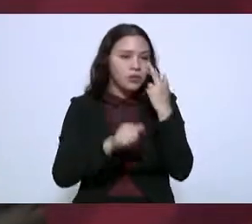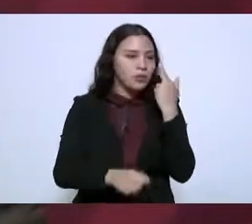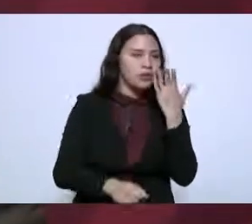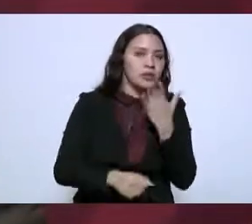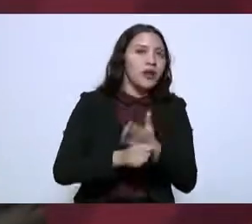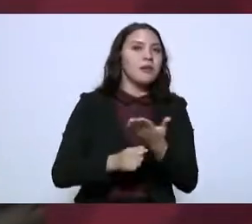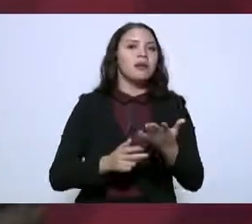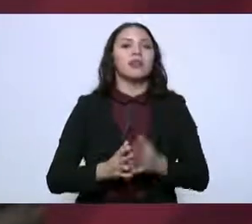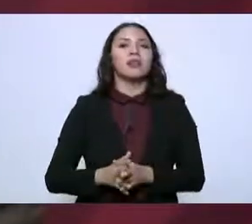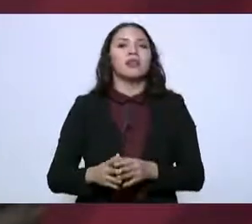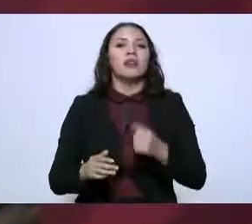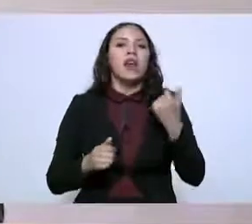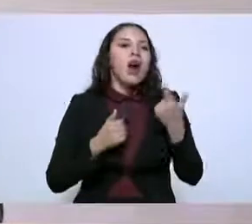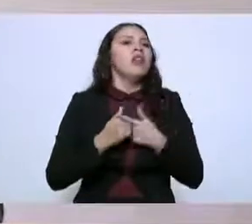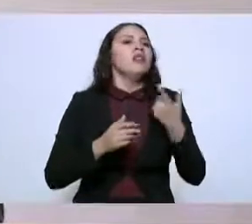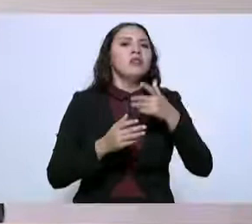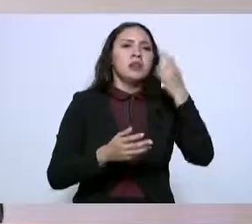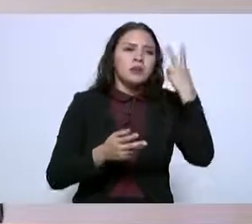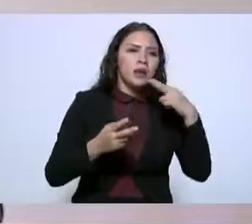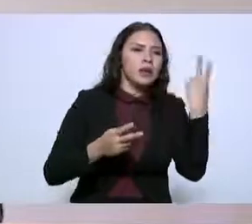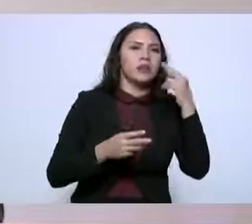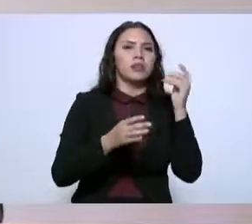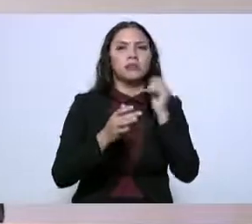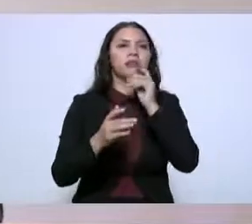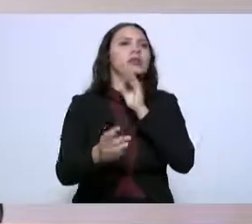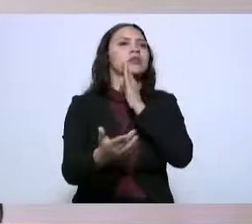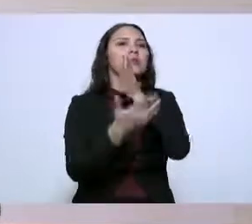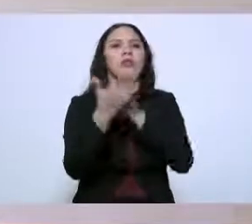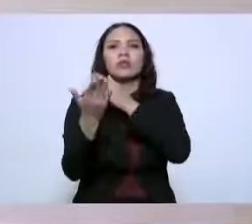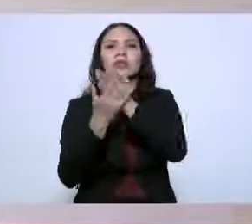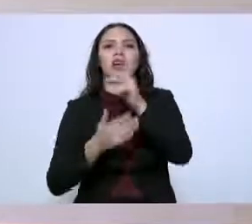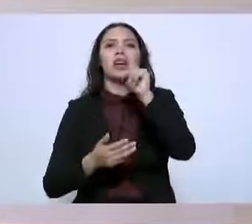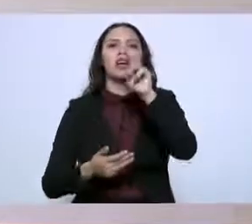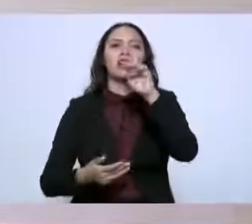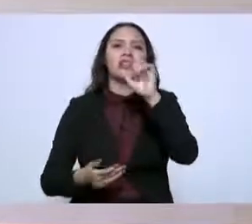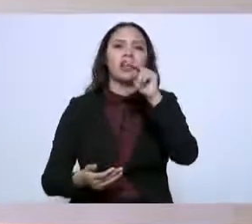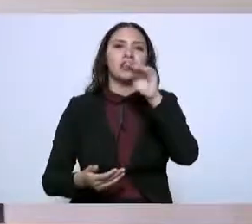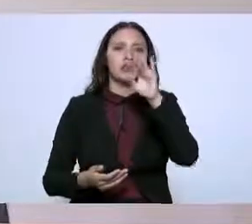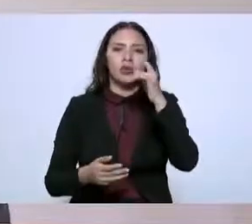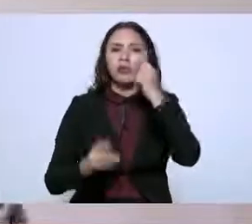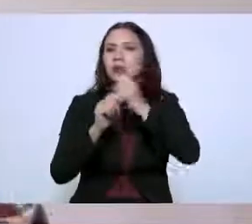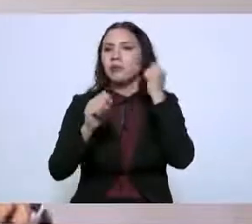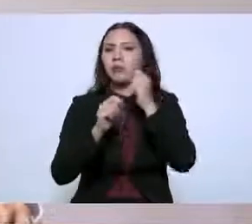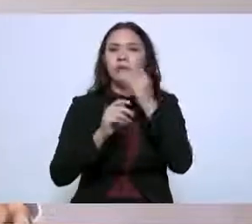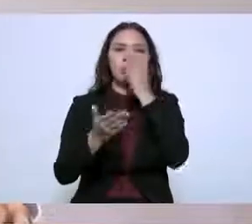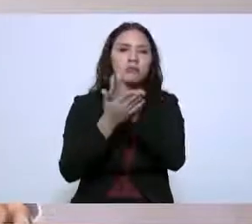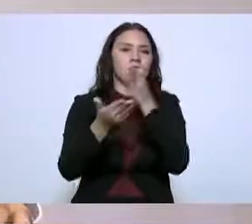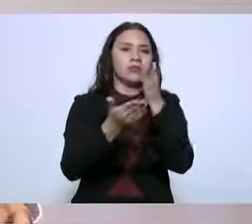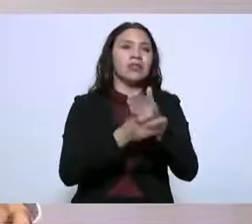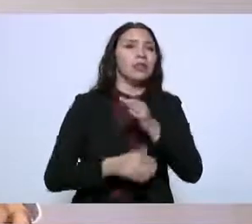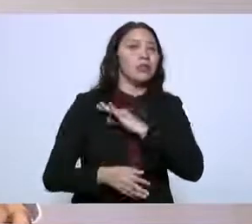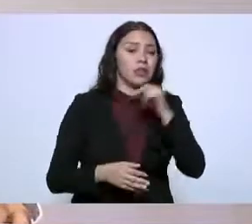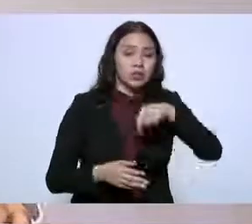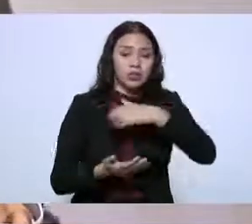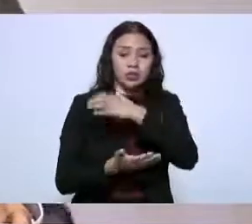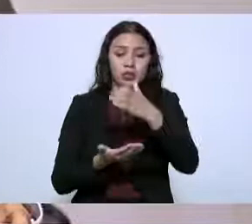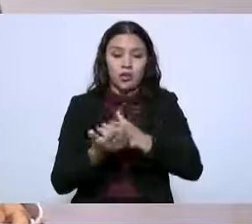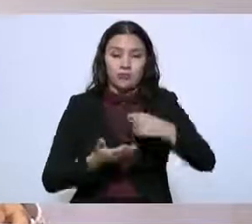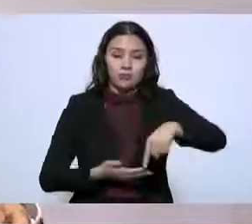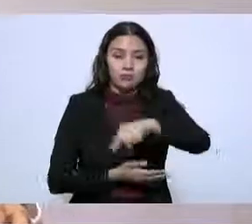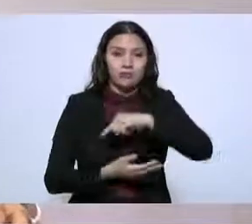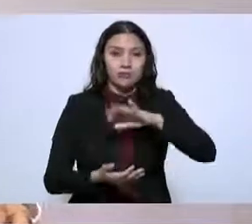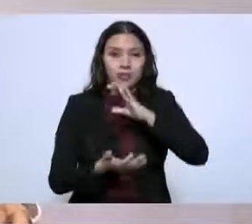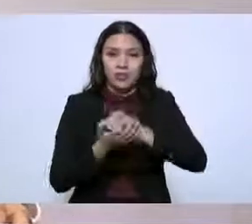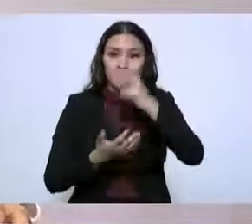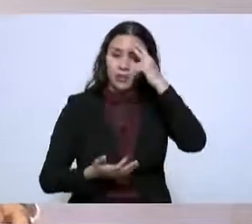transporte a las áreas fronterizas y que daría vocación a esta ciudad capital que